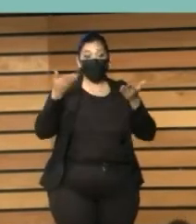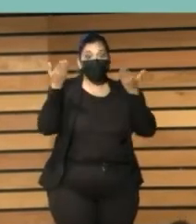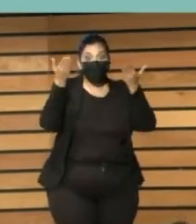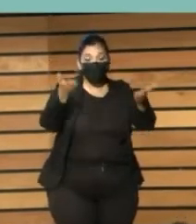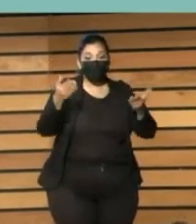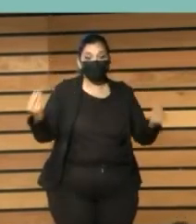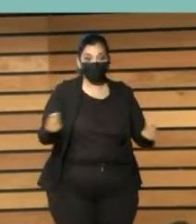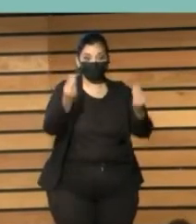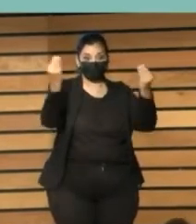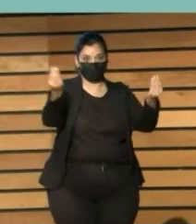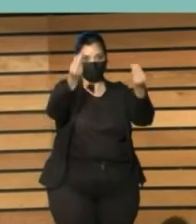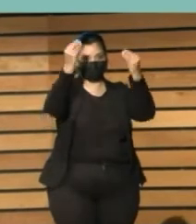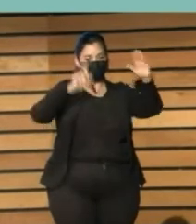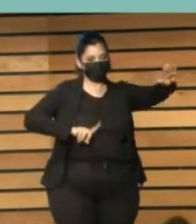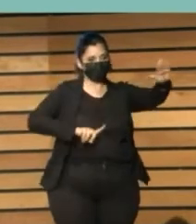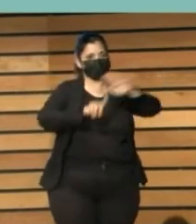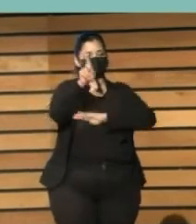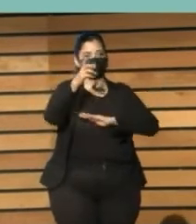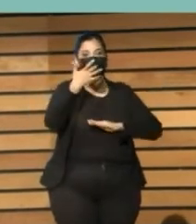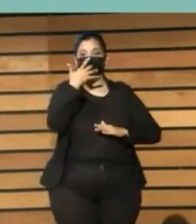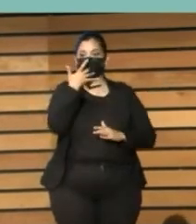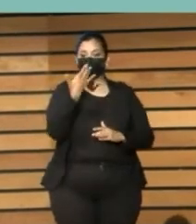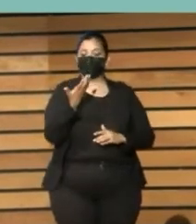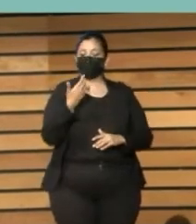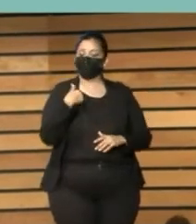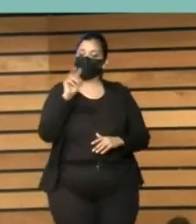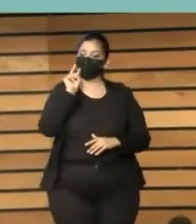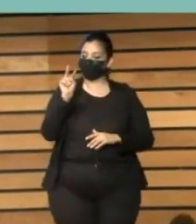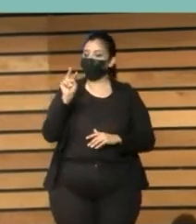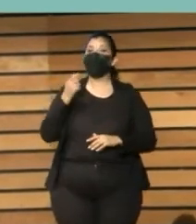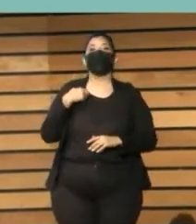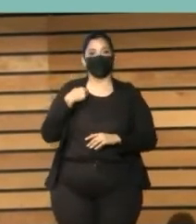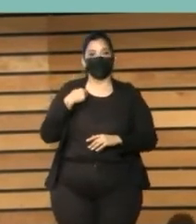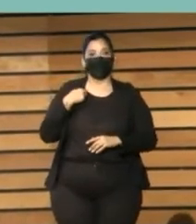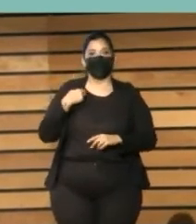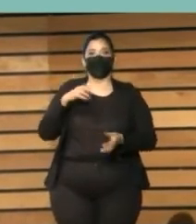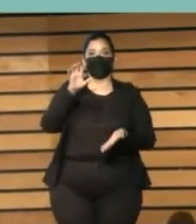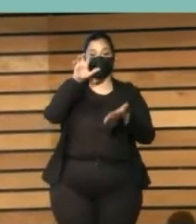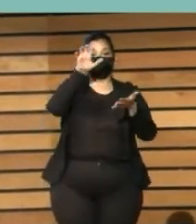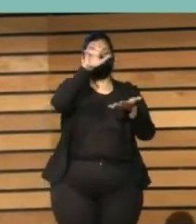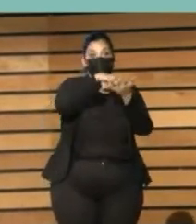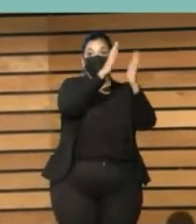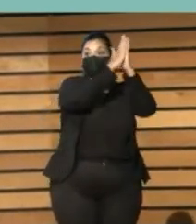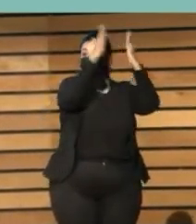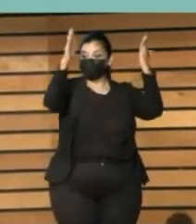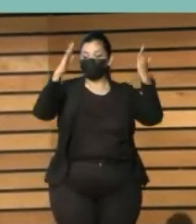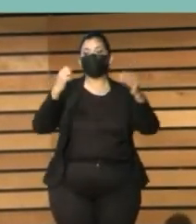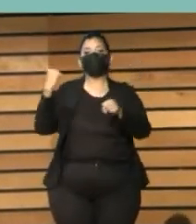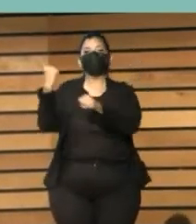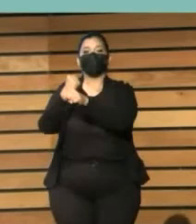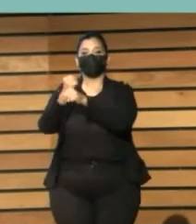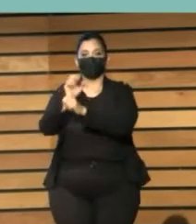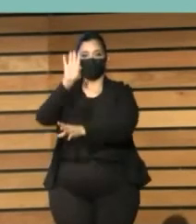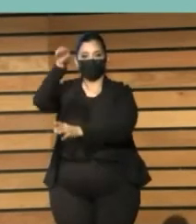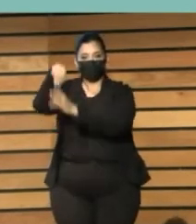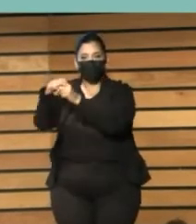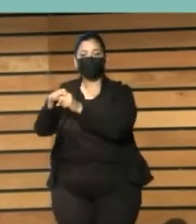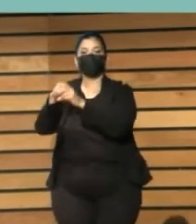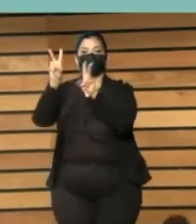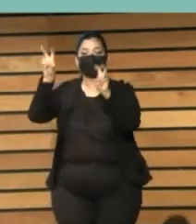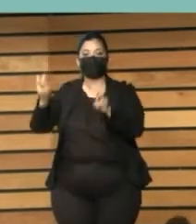un posicionamiento en participación, en innovación y en financiación. En cuanto a la